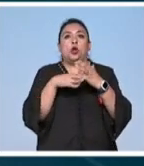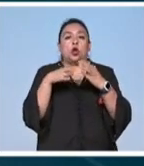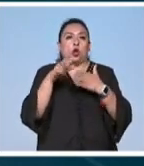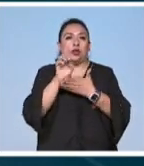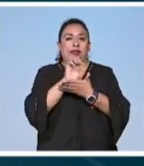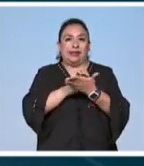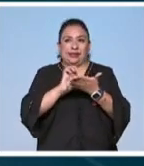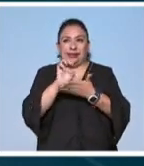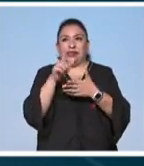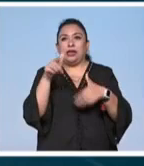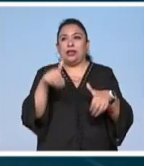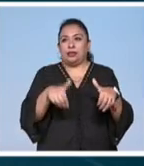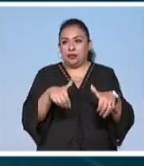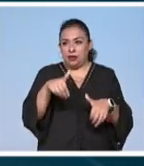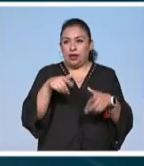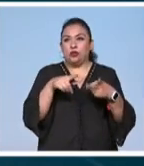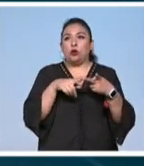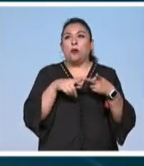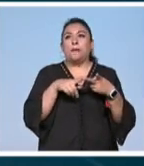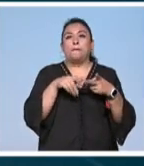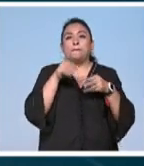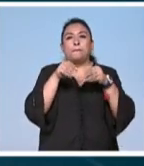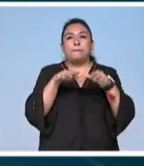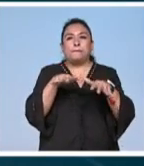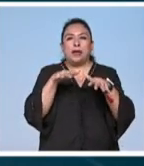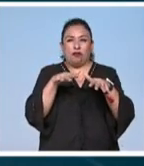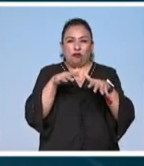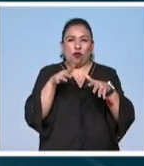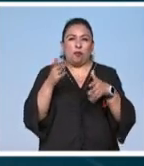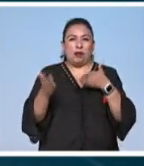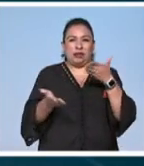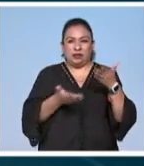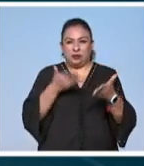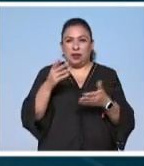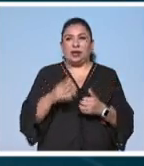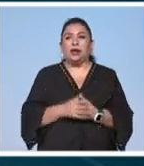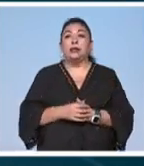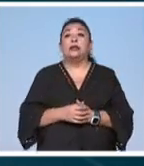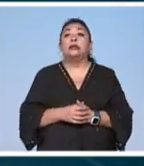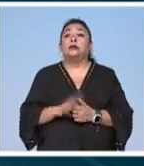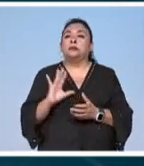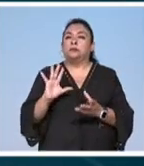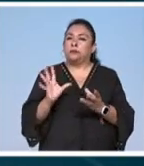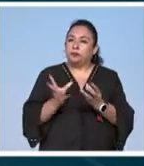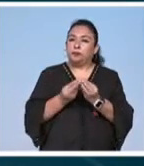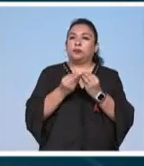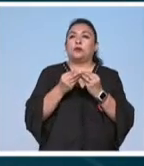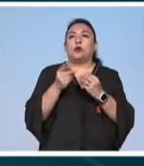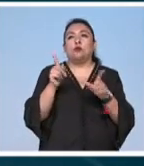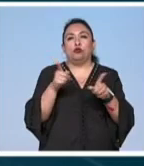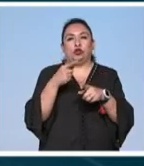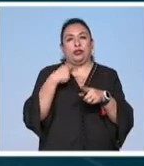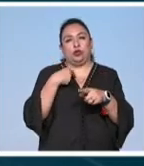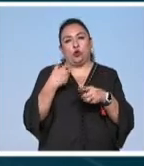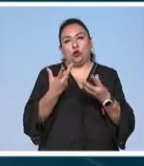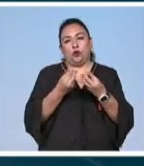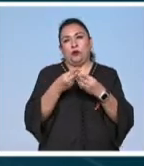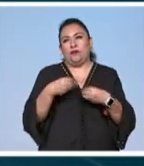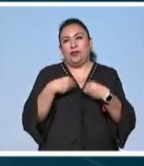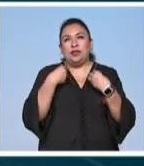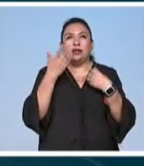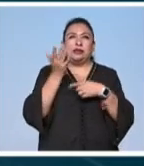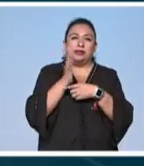escénicas no hay teatro hay un poco de performance de bailarinas recapitular toda la música que he hecho a lo largo de la vida de